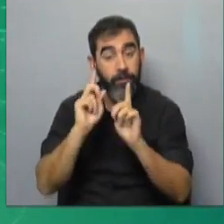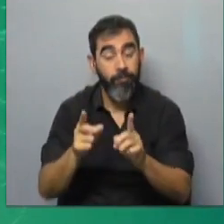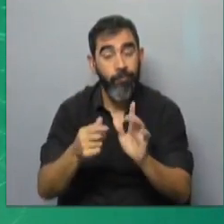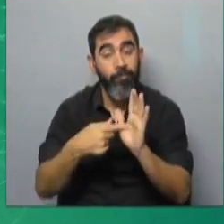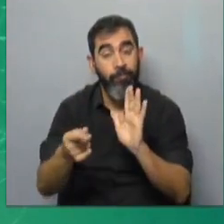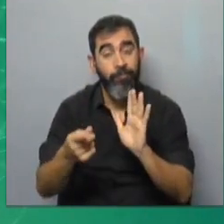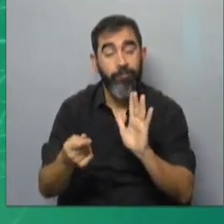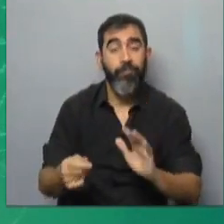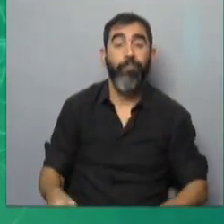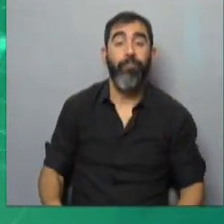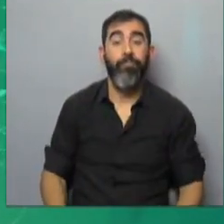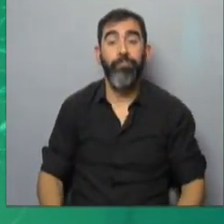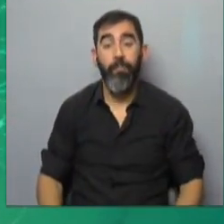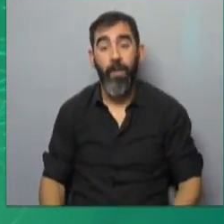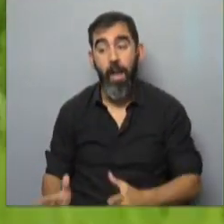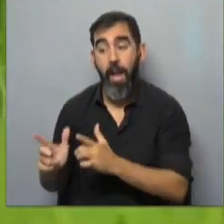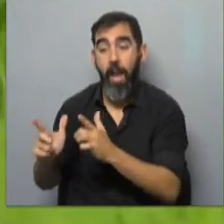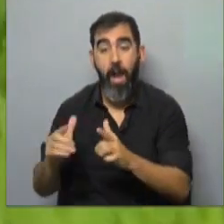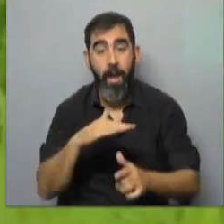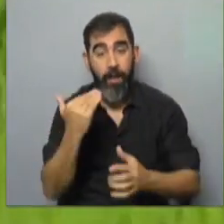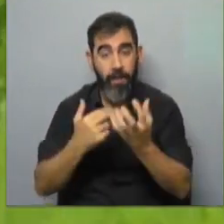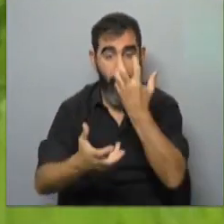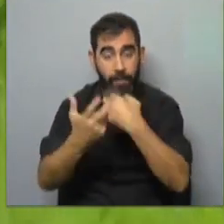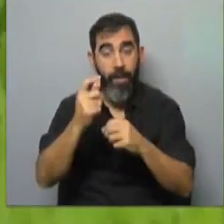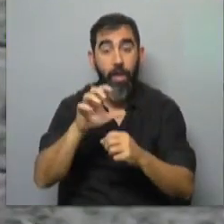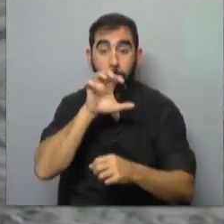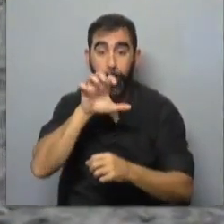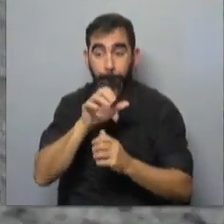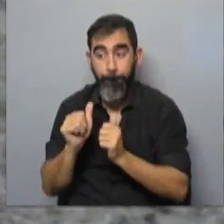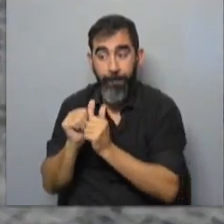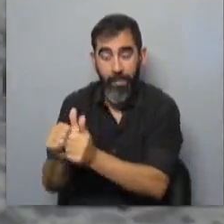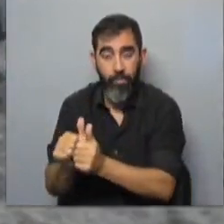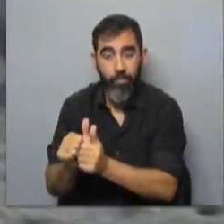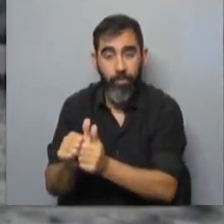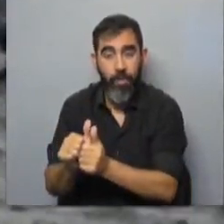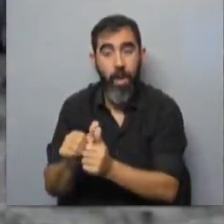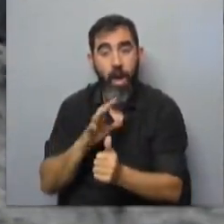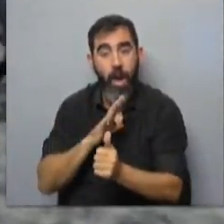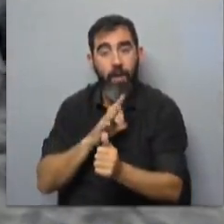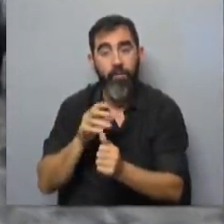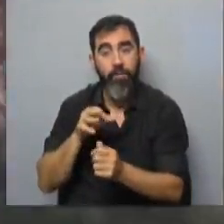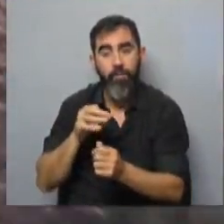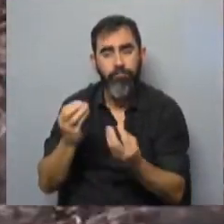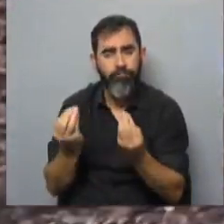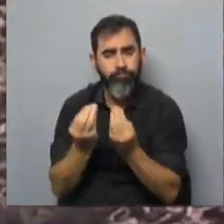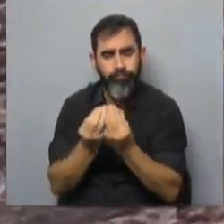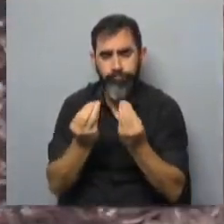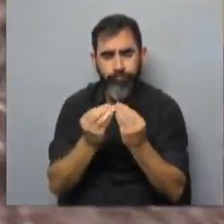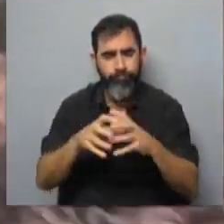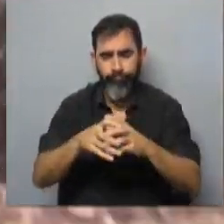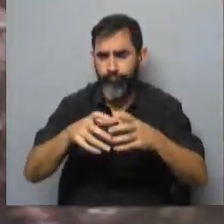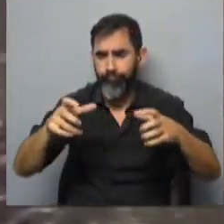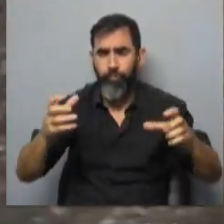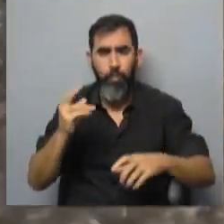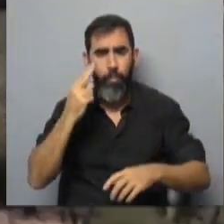de que la caza, sobre todo la caza con perros, aporta grandes insumos para la formación de jaurías, que son un gran problema